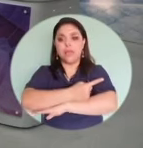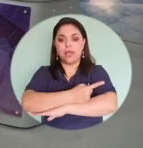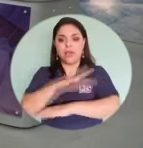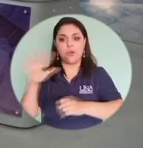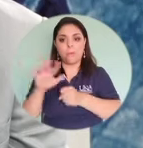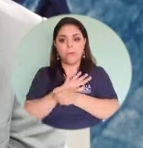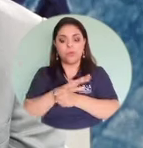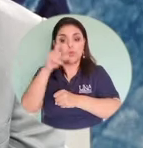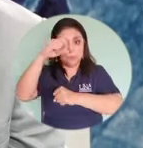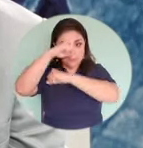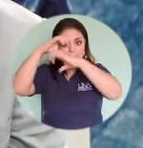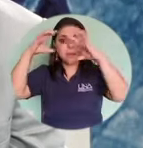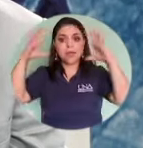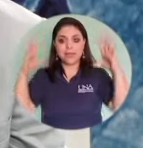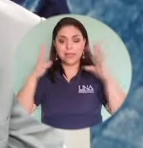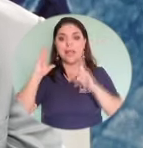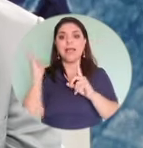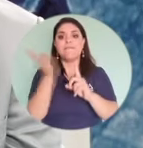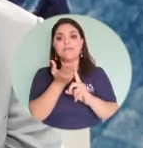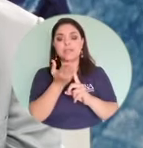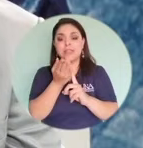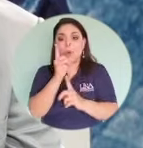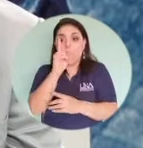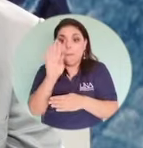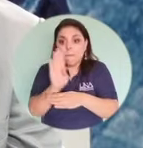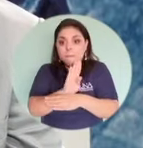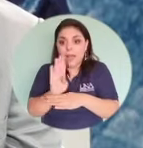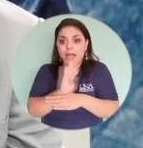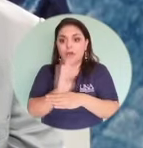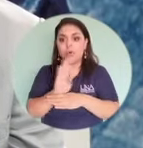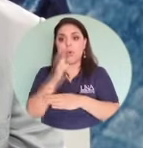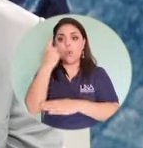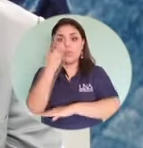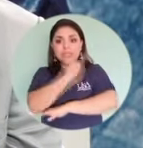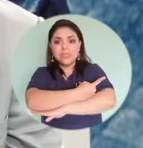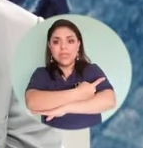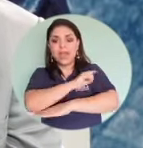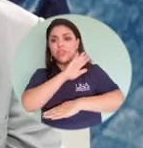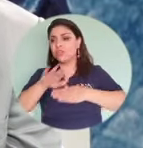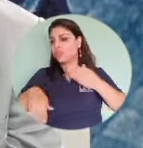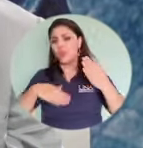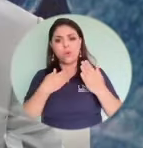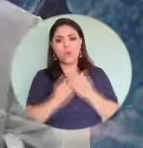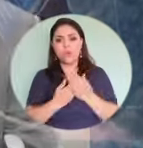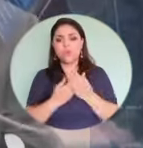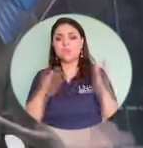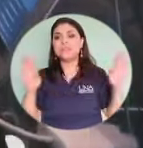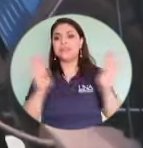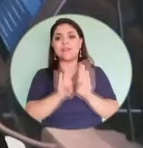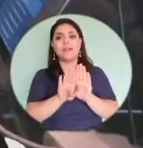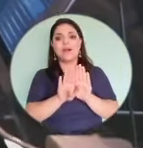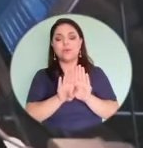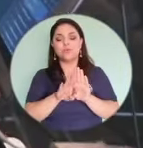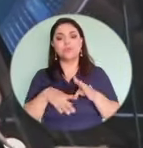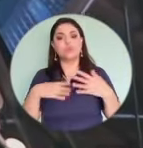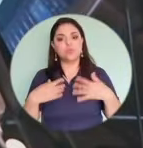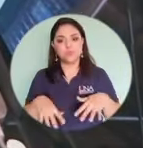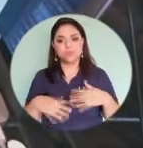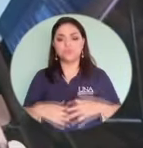dimensión y la afectación que podría tener un banco de este tipo de tener un día todas sus operaciones sin poderlas ofrecer.